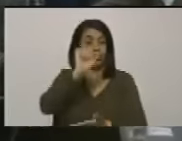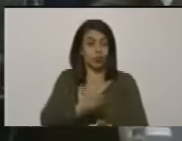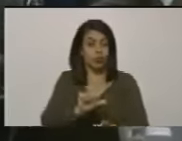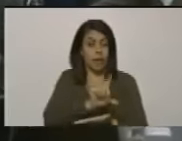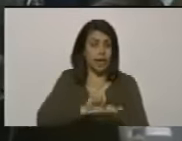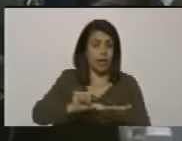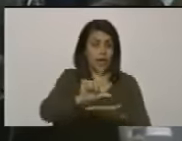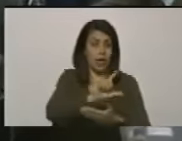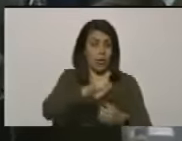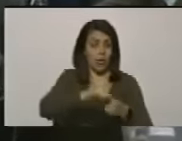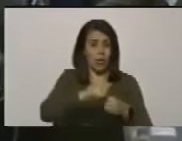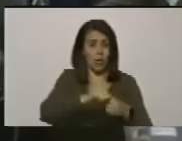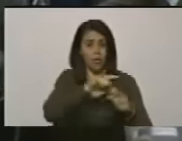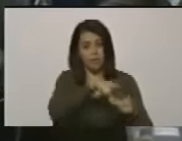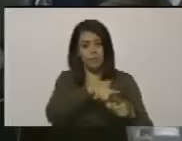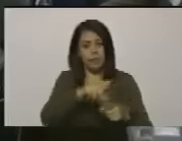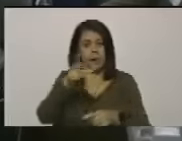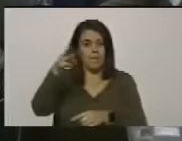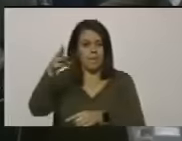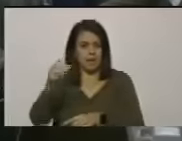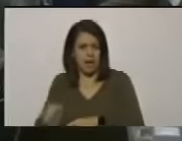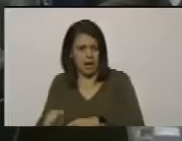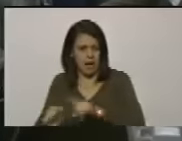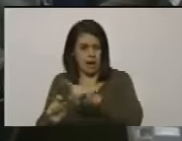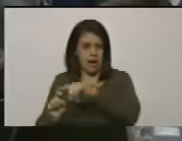lago a Petare